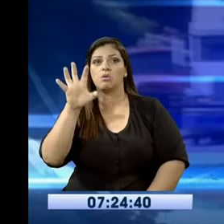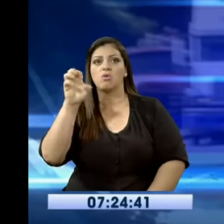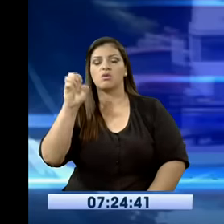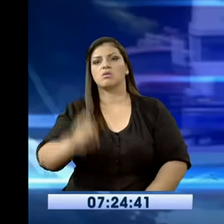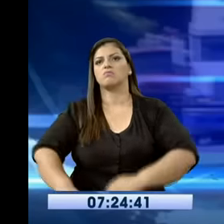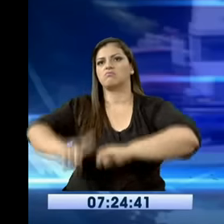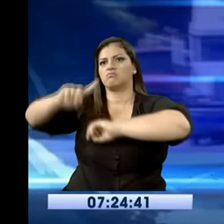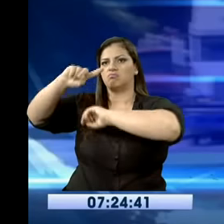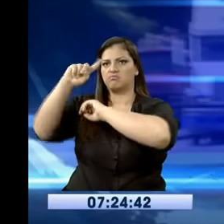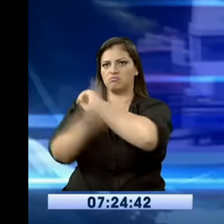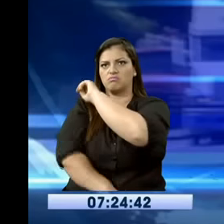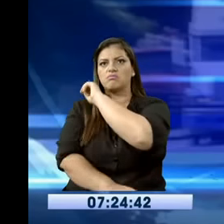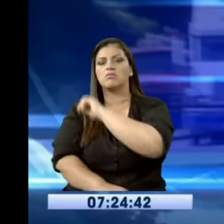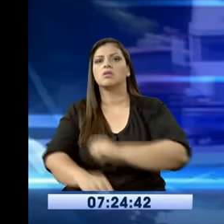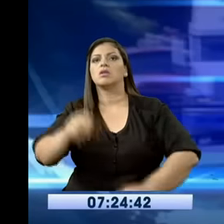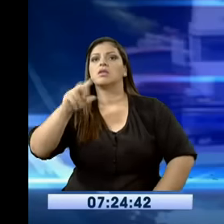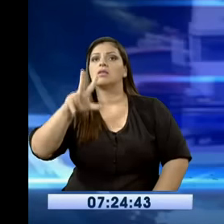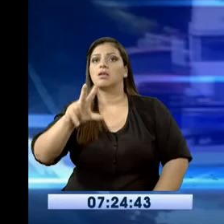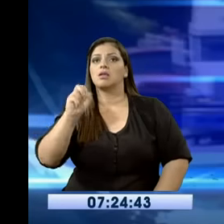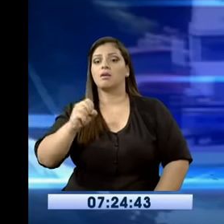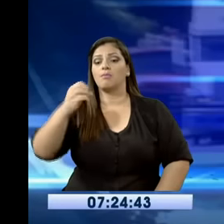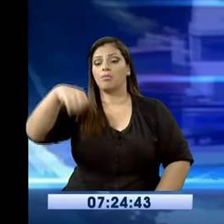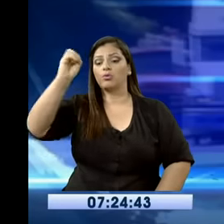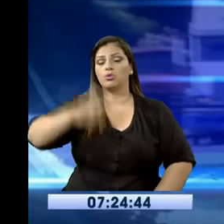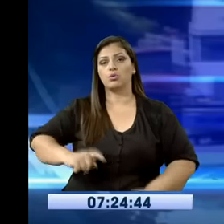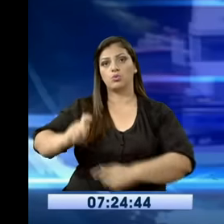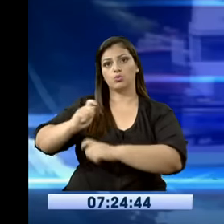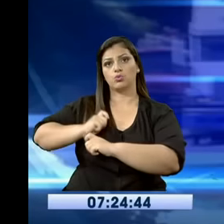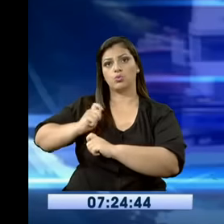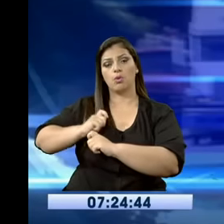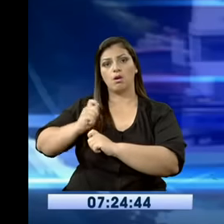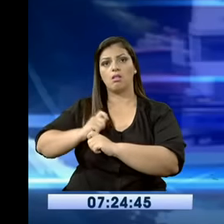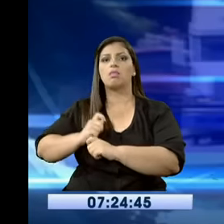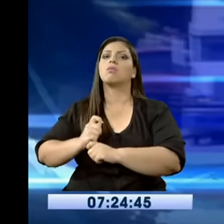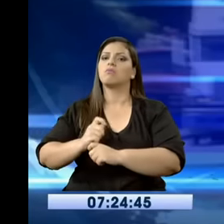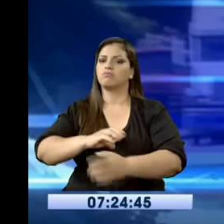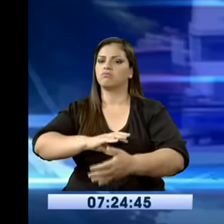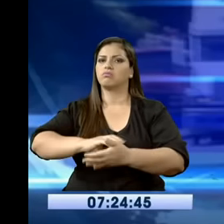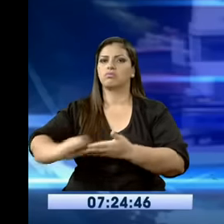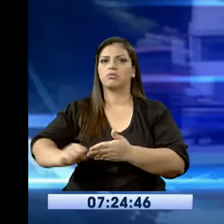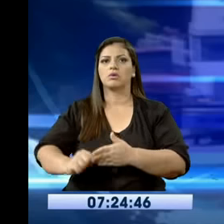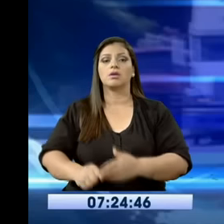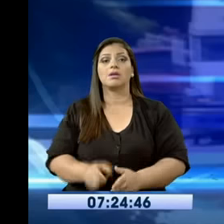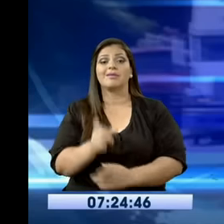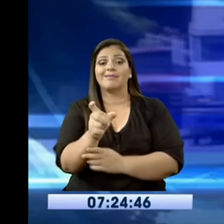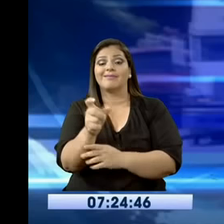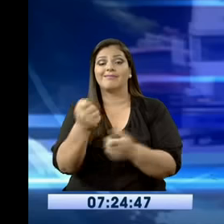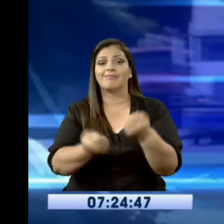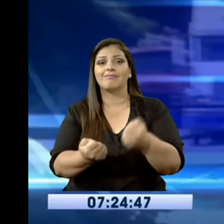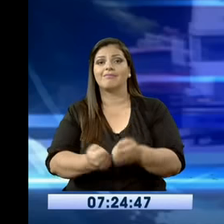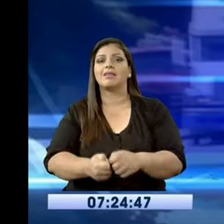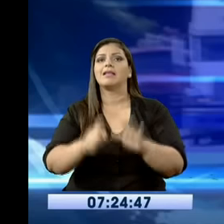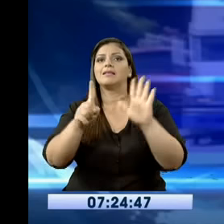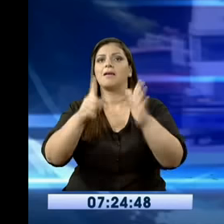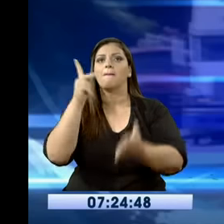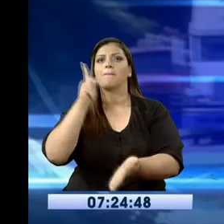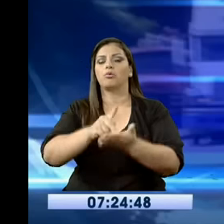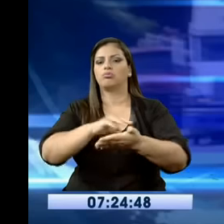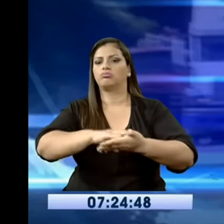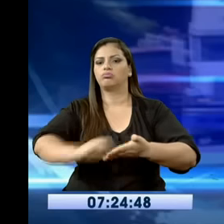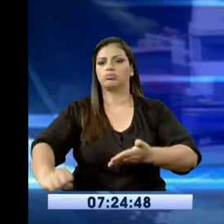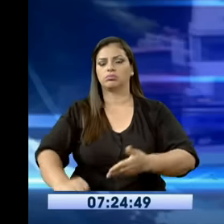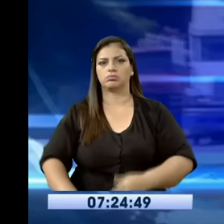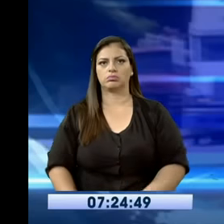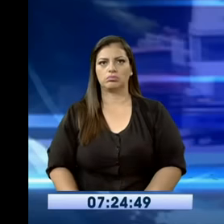sancionado con el 30% de la remuneración básica unificada y disminución de 6 puntos. Y para quienes conduzcan